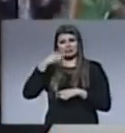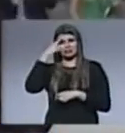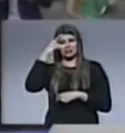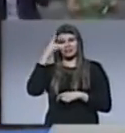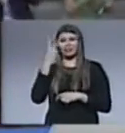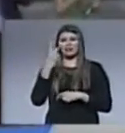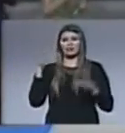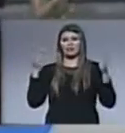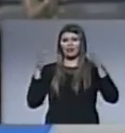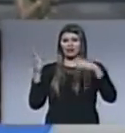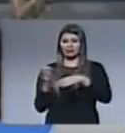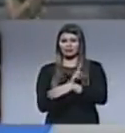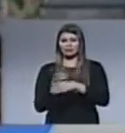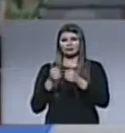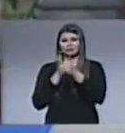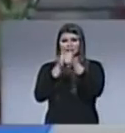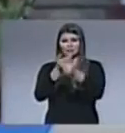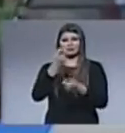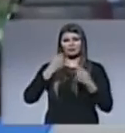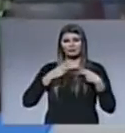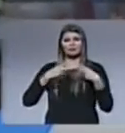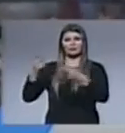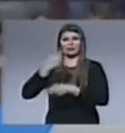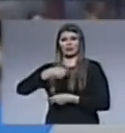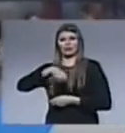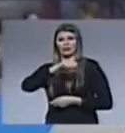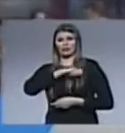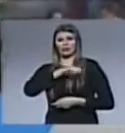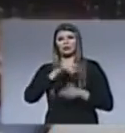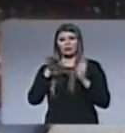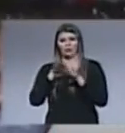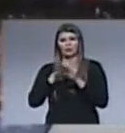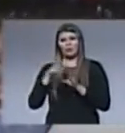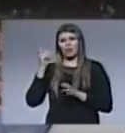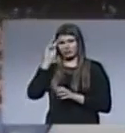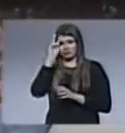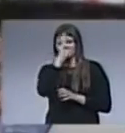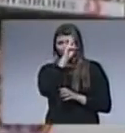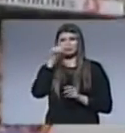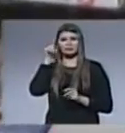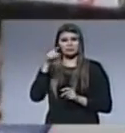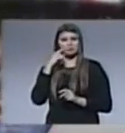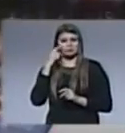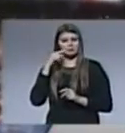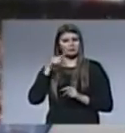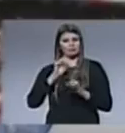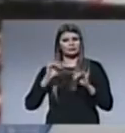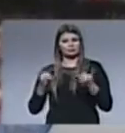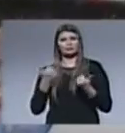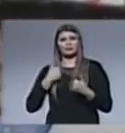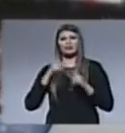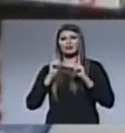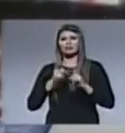ángeles de la guarda que le guíen en su salto a Europa y a una ciudad de tentaciones como lo es Barcelona Rossell ha querido que el propio